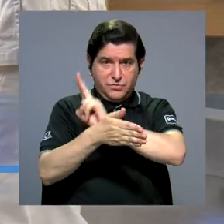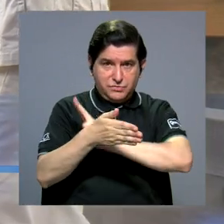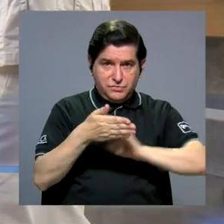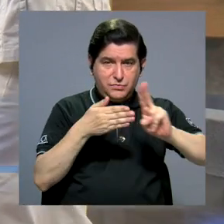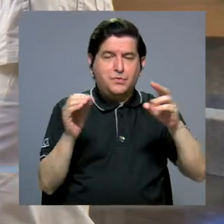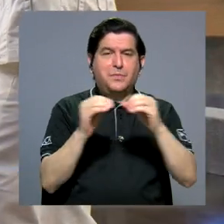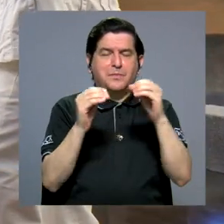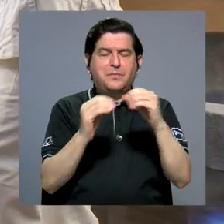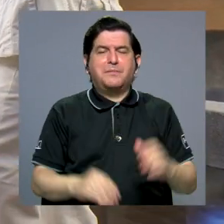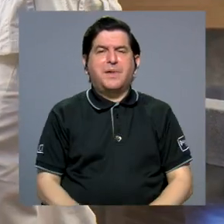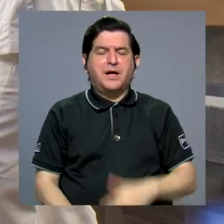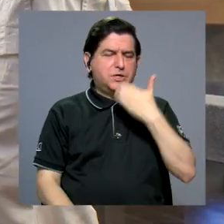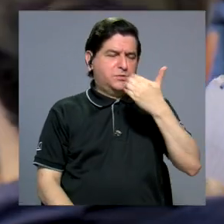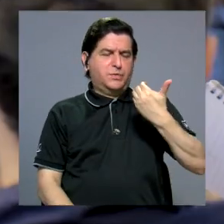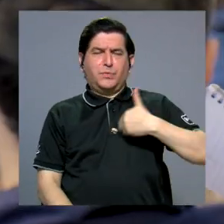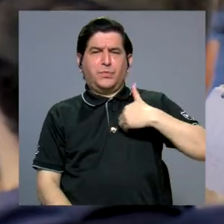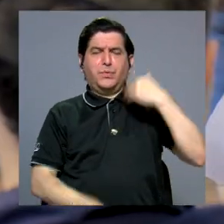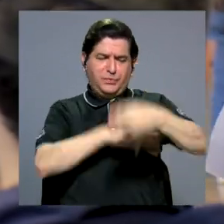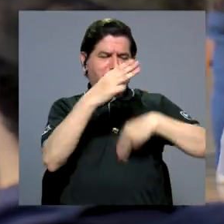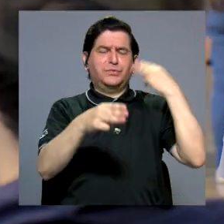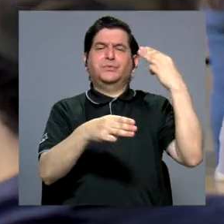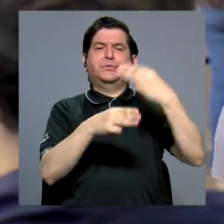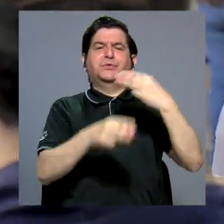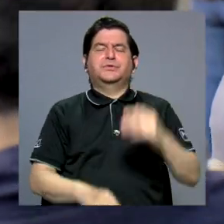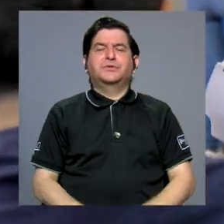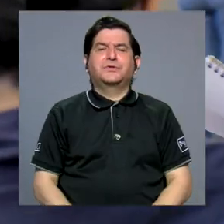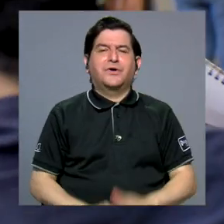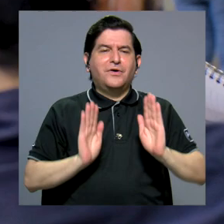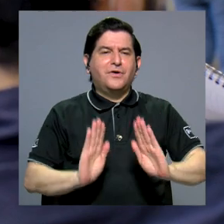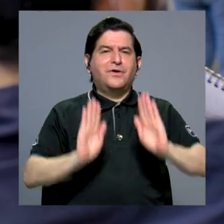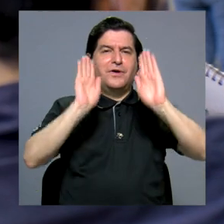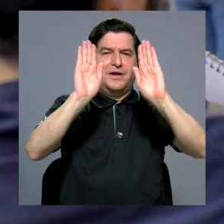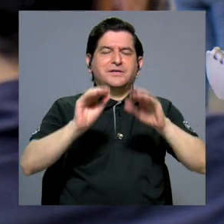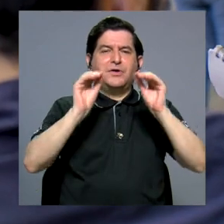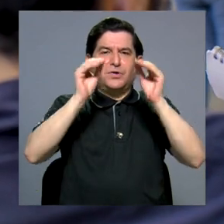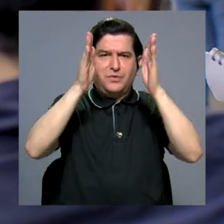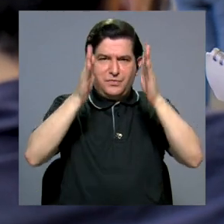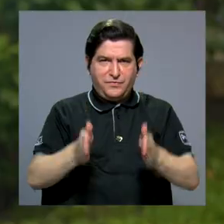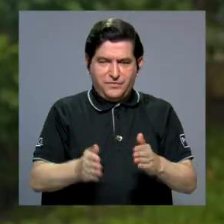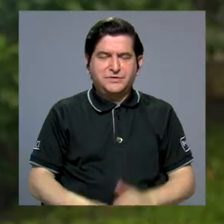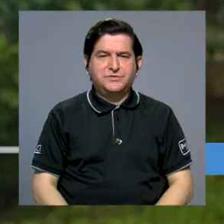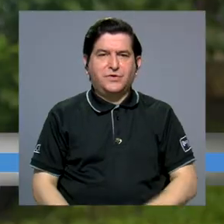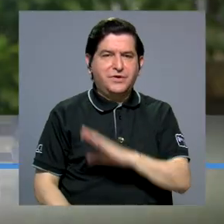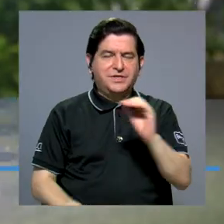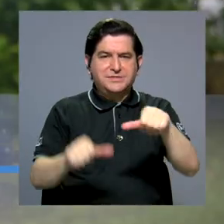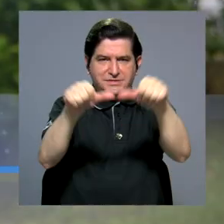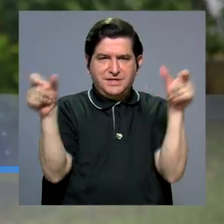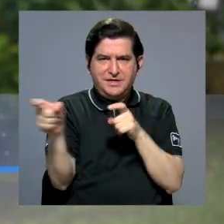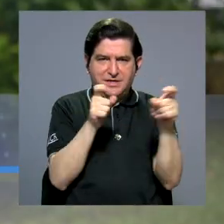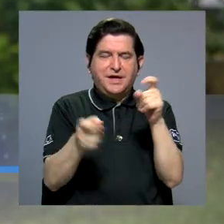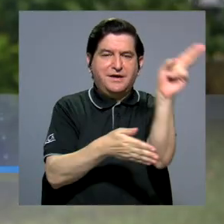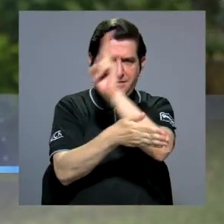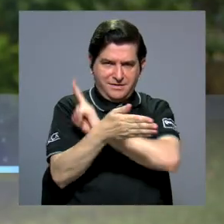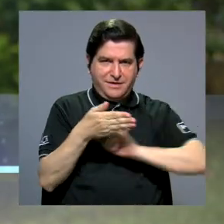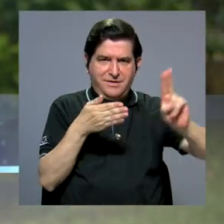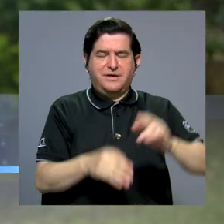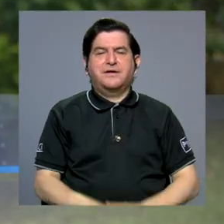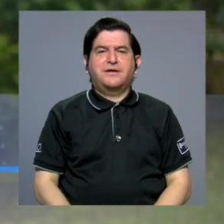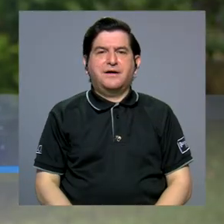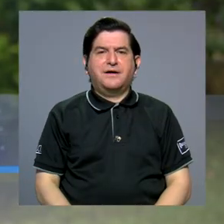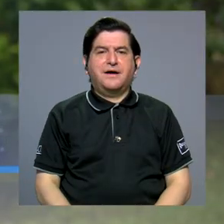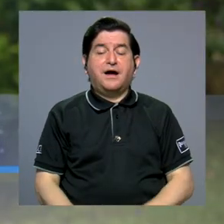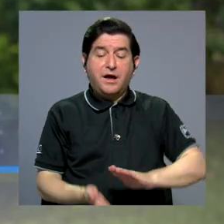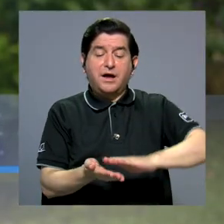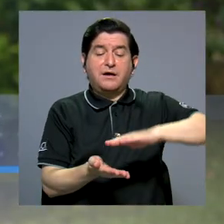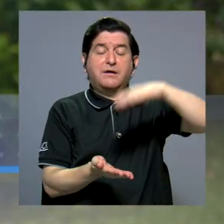universidades más prestigiosas a nivel global. La excelencia del personal docente y administrativo también de la universidad se